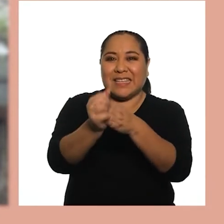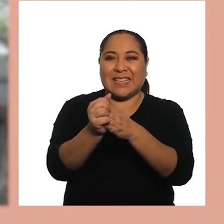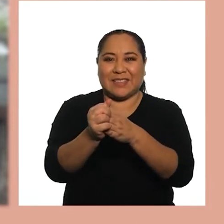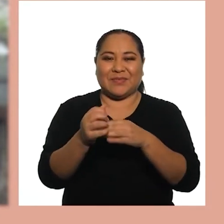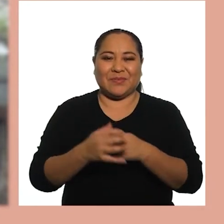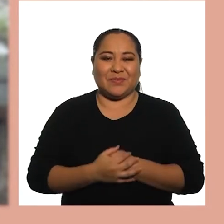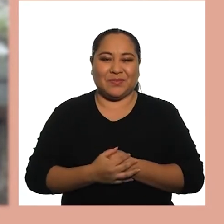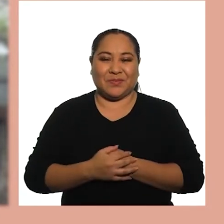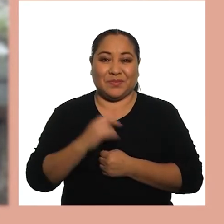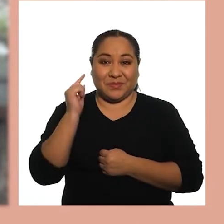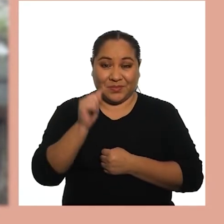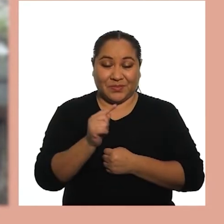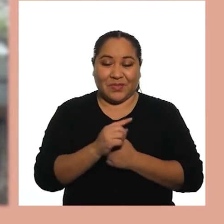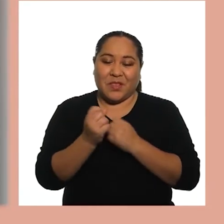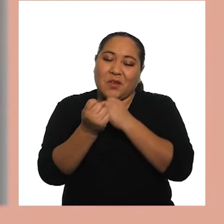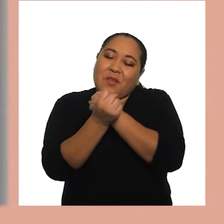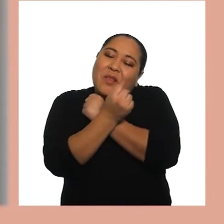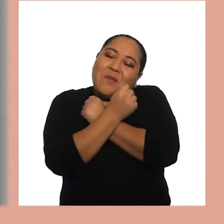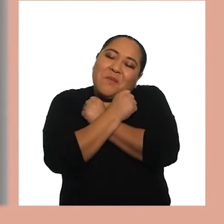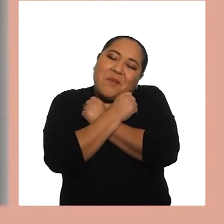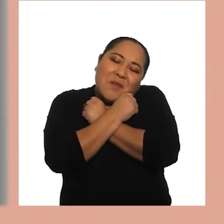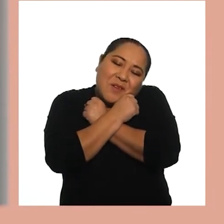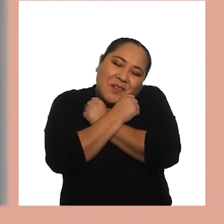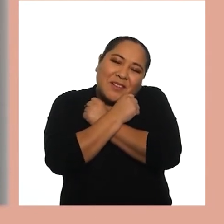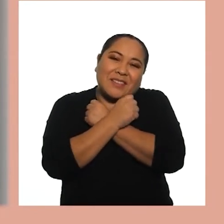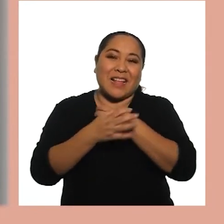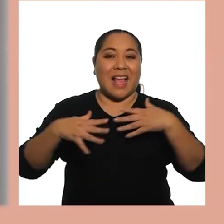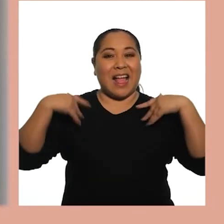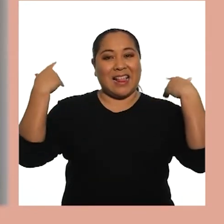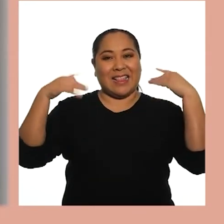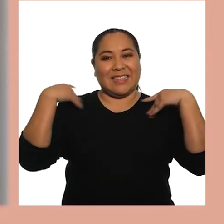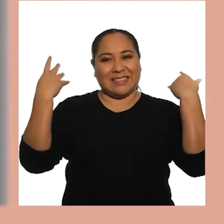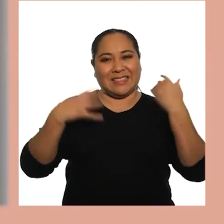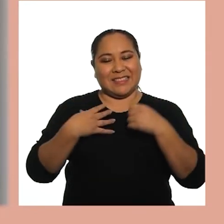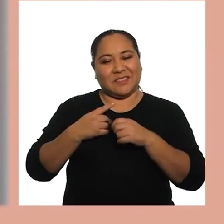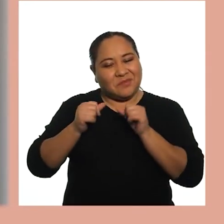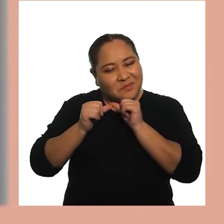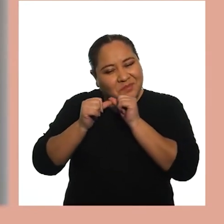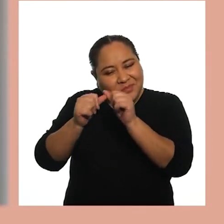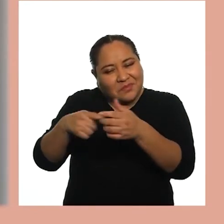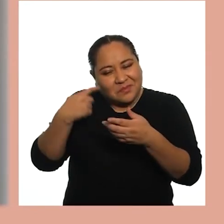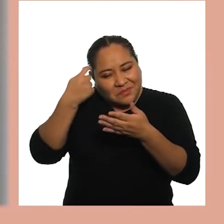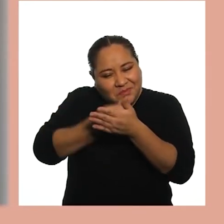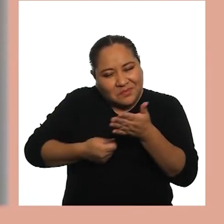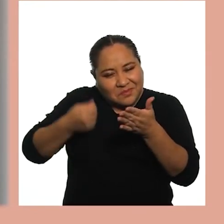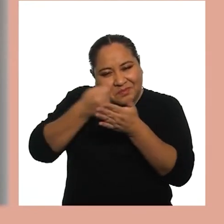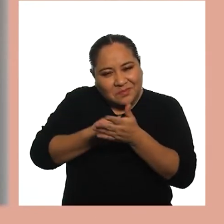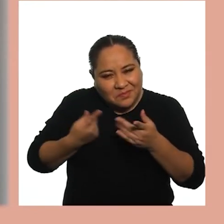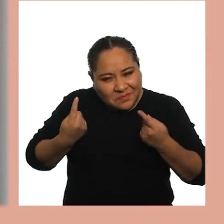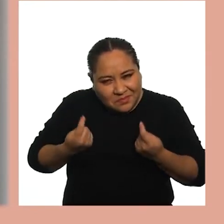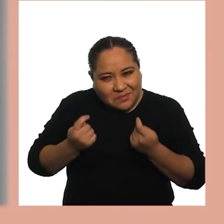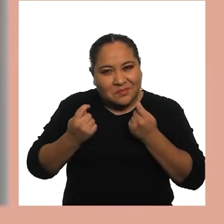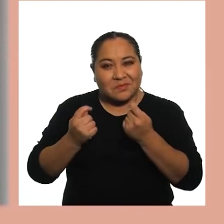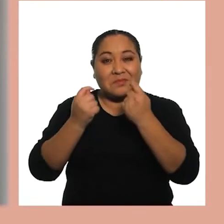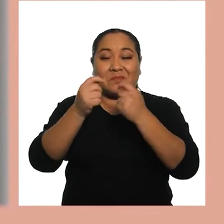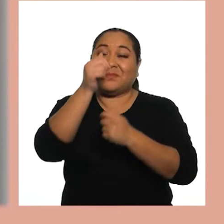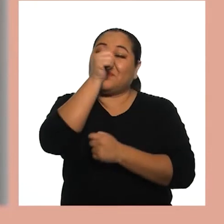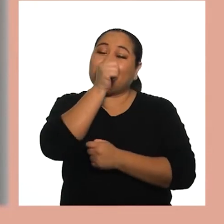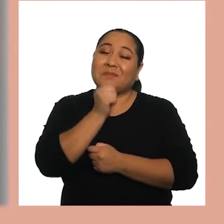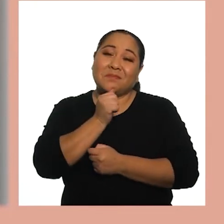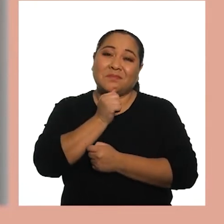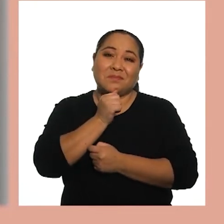orientación Pues con amor Alegría Constancia Y